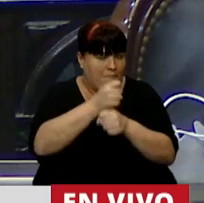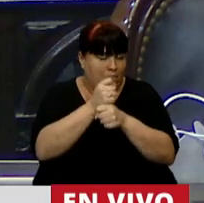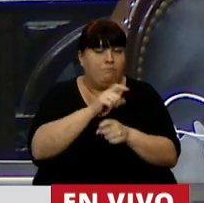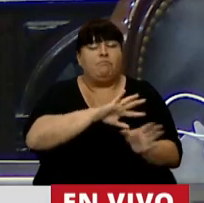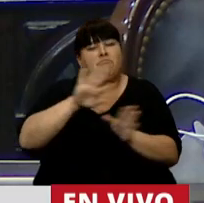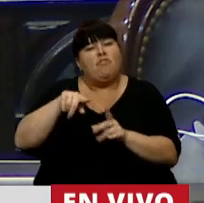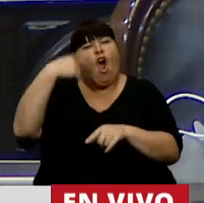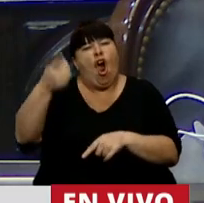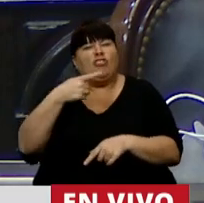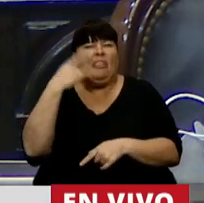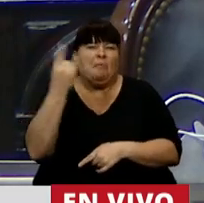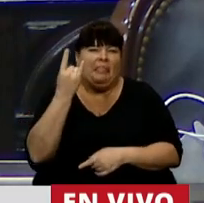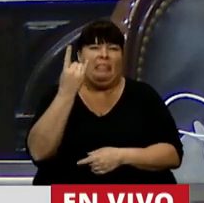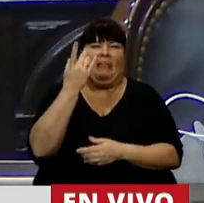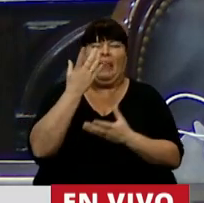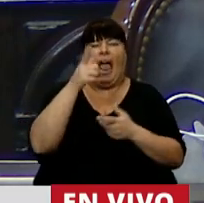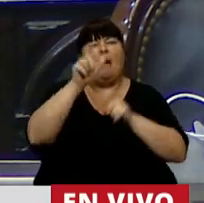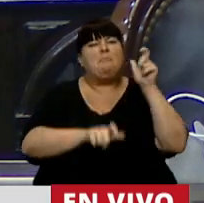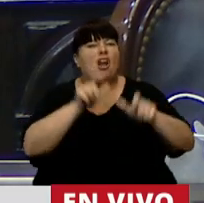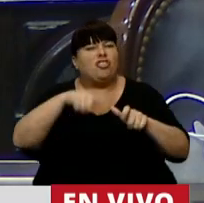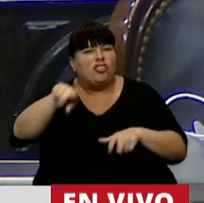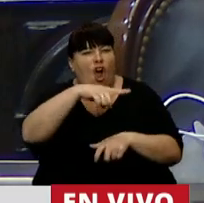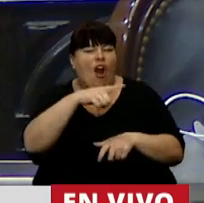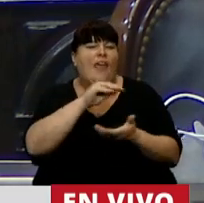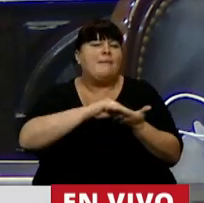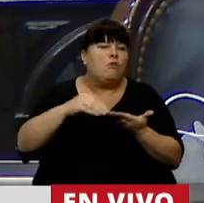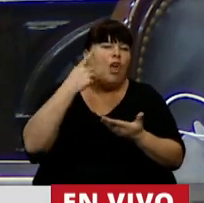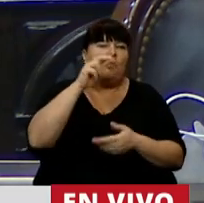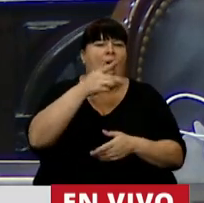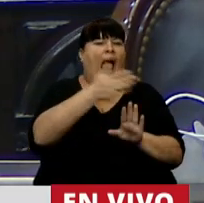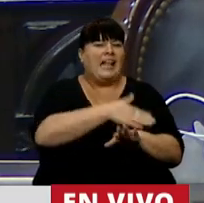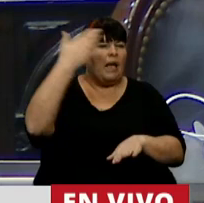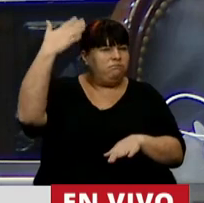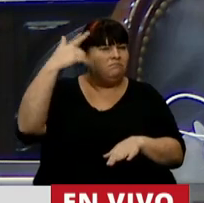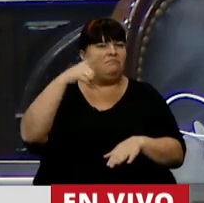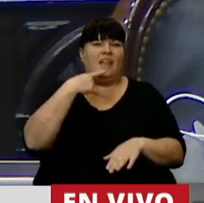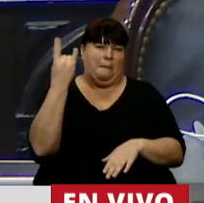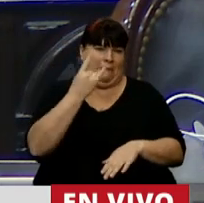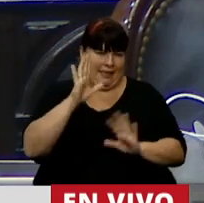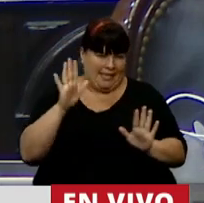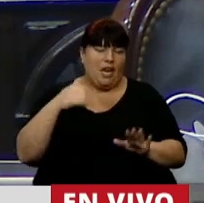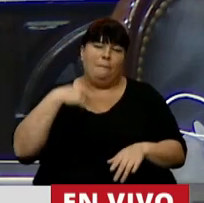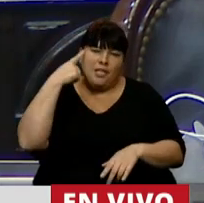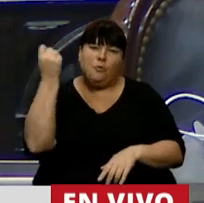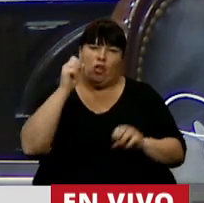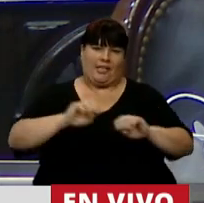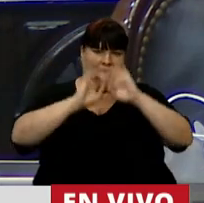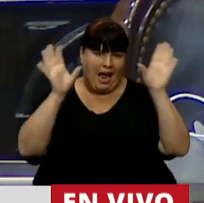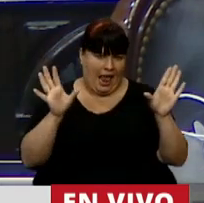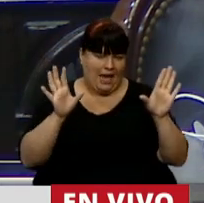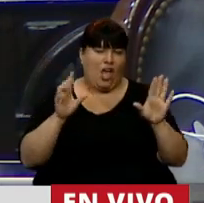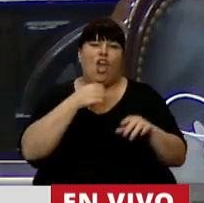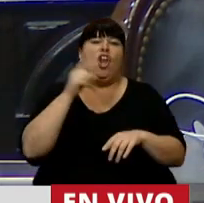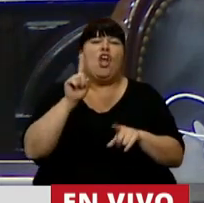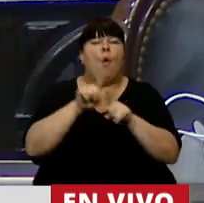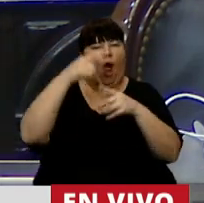escuché algunas falacias, algunas personas, algunos diputados y diputadas preopinantes que han faltado a la verdad y que me parece importante aclarar para